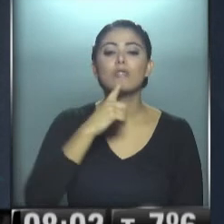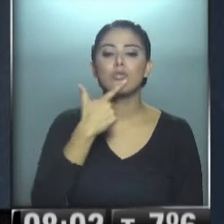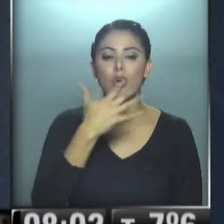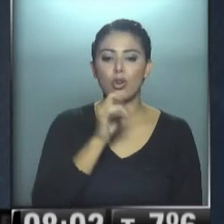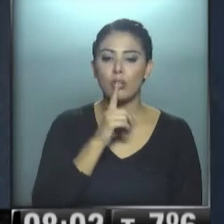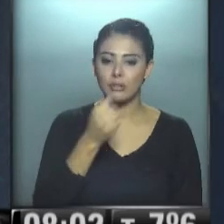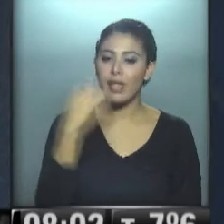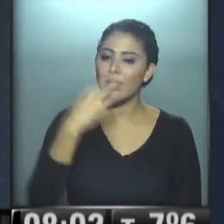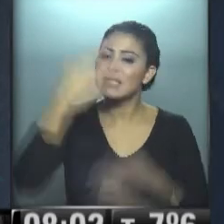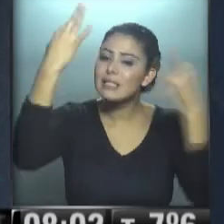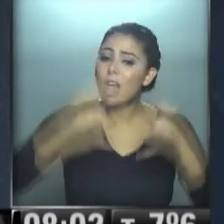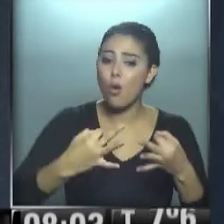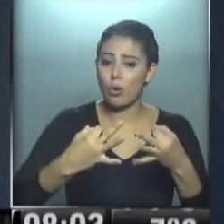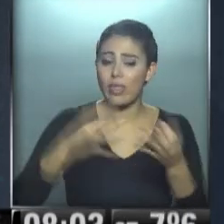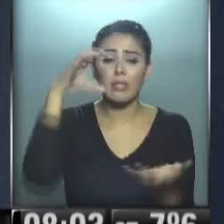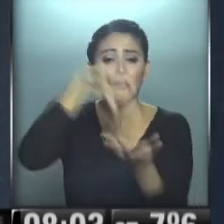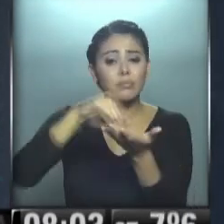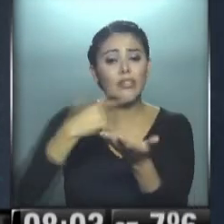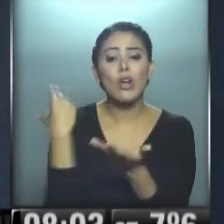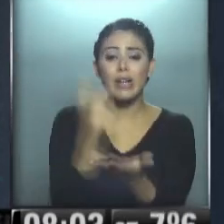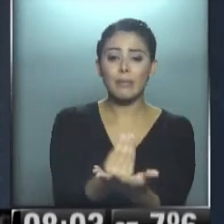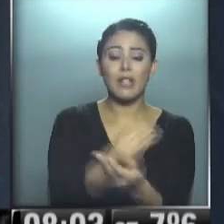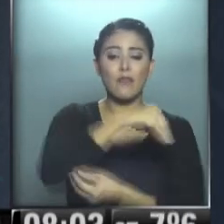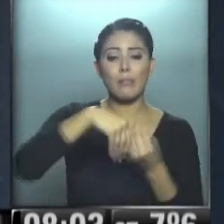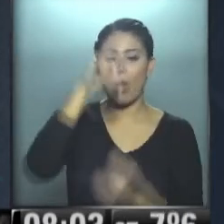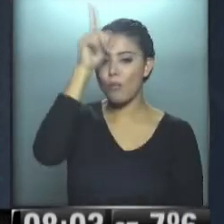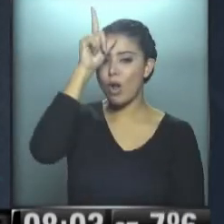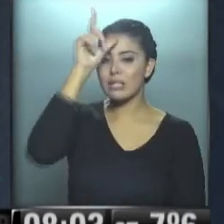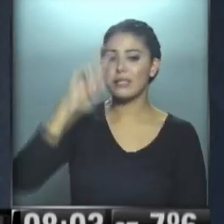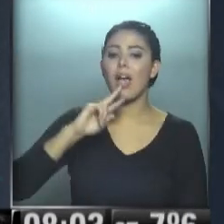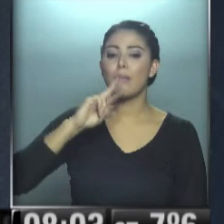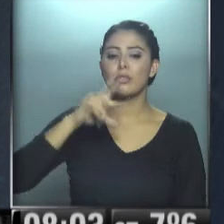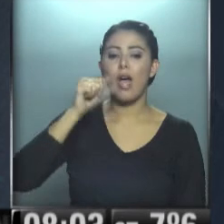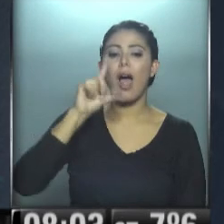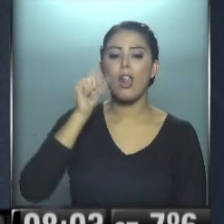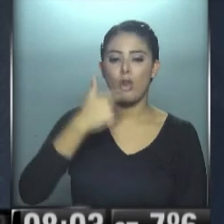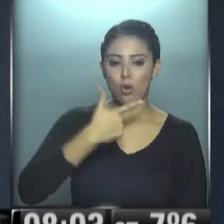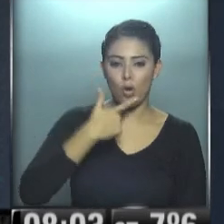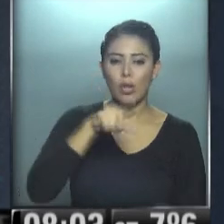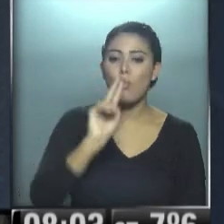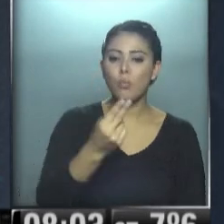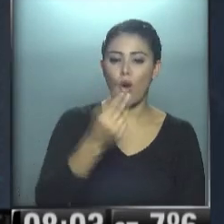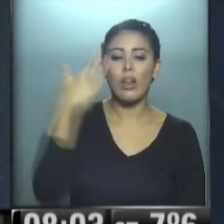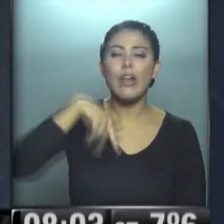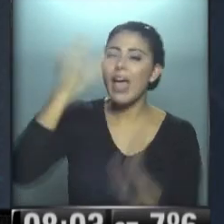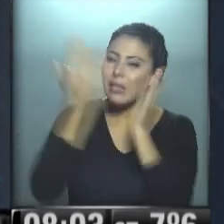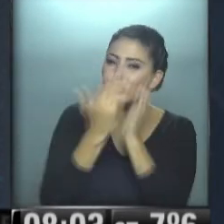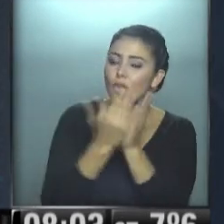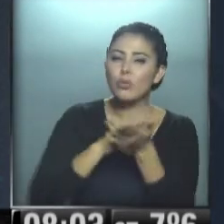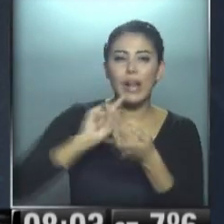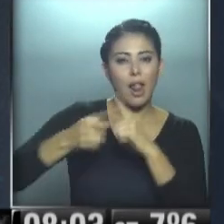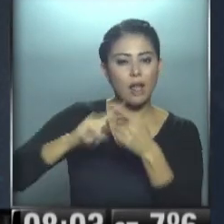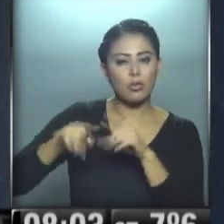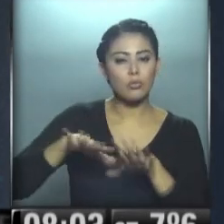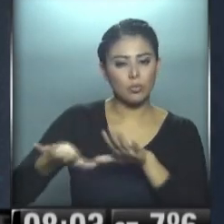garantice la seguridad del letrado que representa a la familia del policía Juan Alos, cuya muerte se investiga en relación